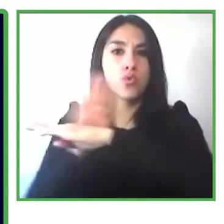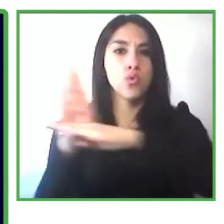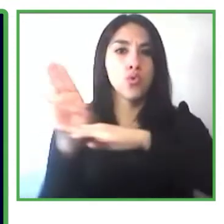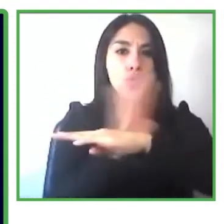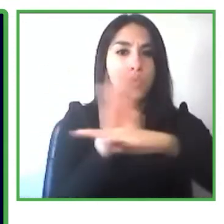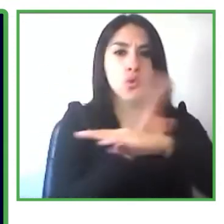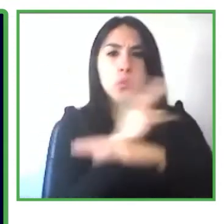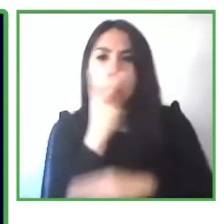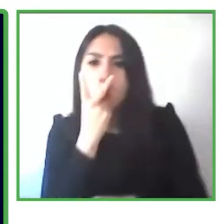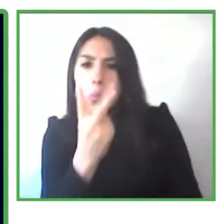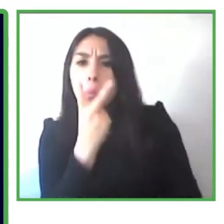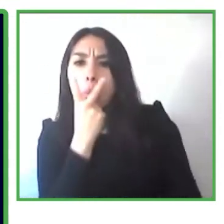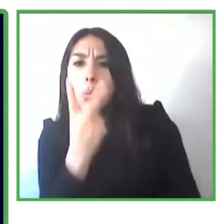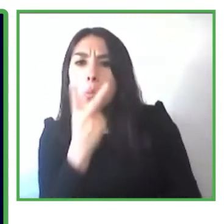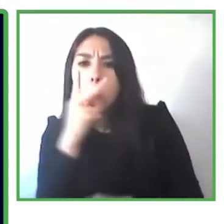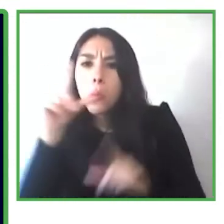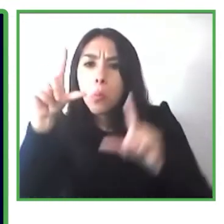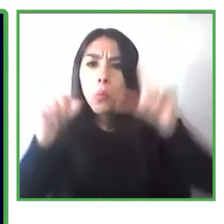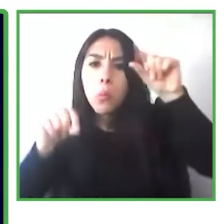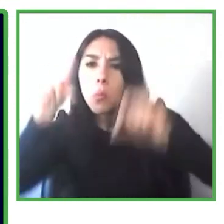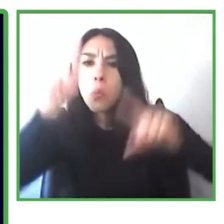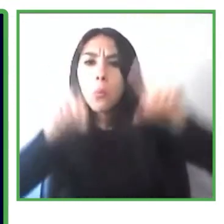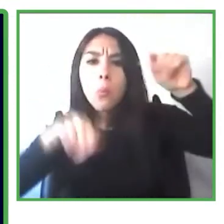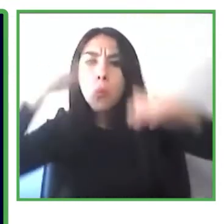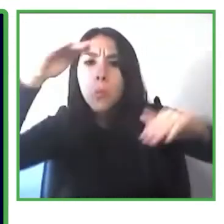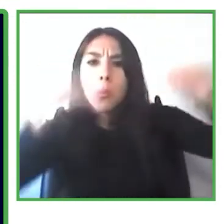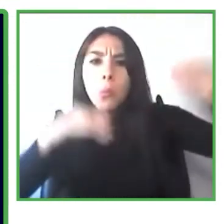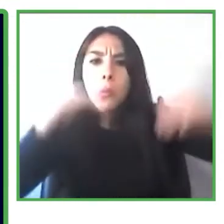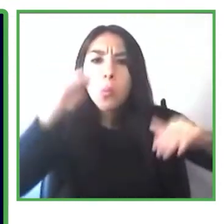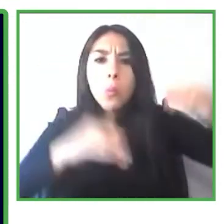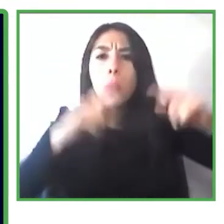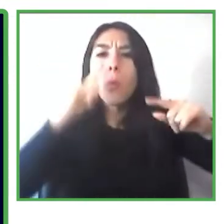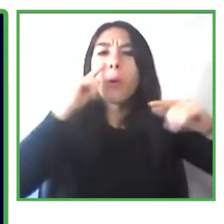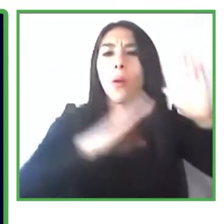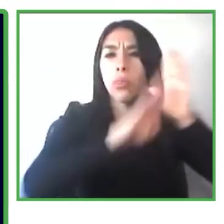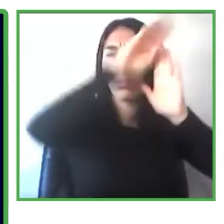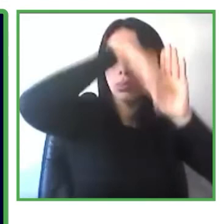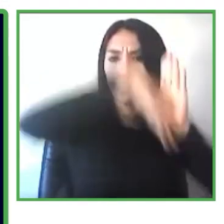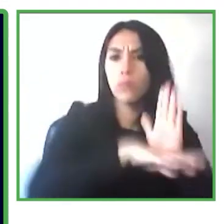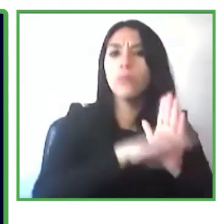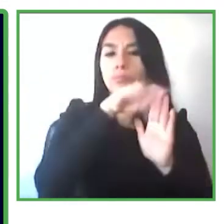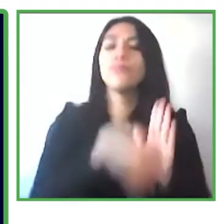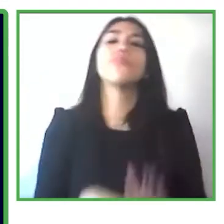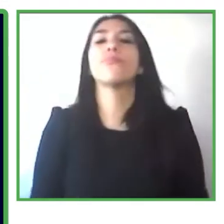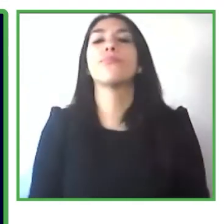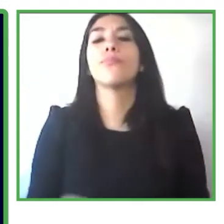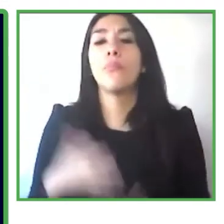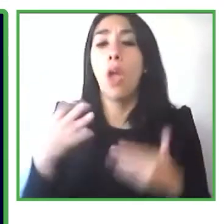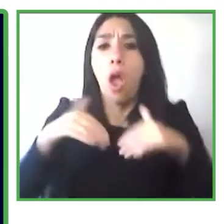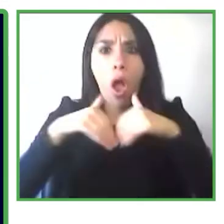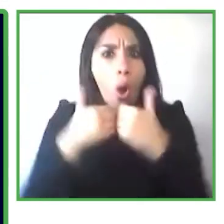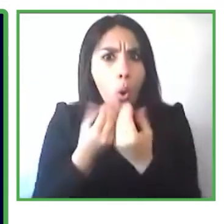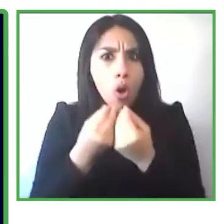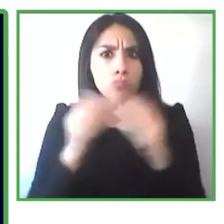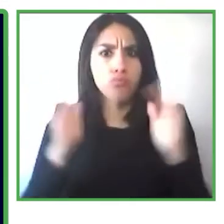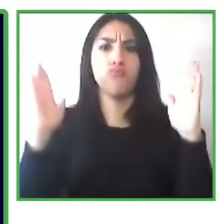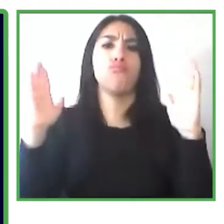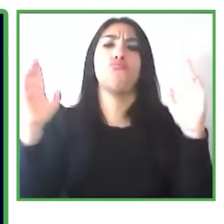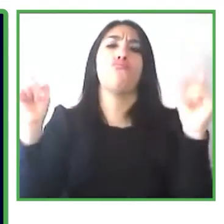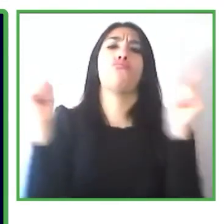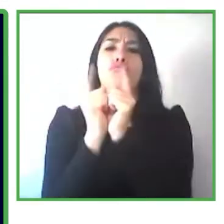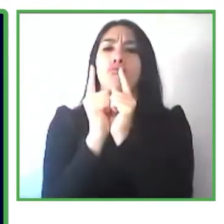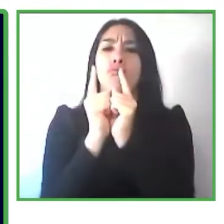de cada categoría a través de un resumen de progreso general Esto le permite tener una medida de